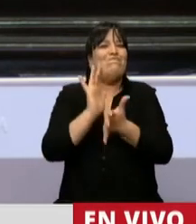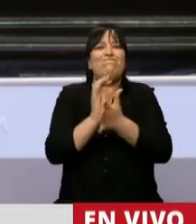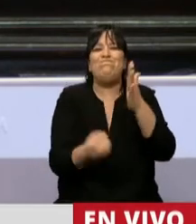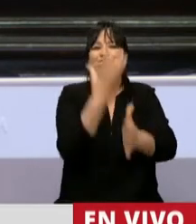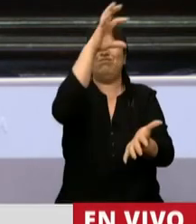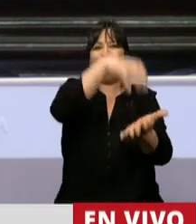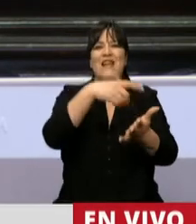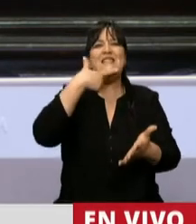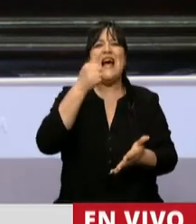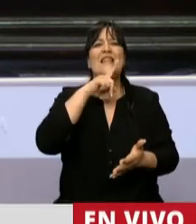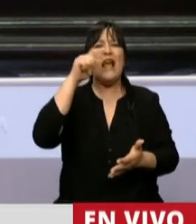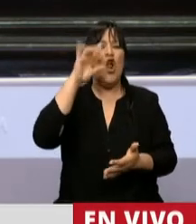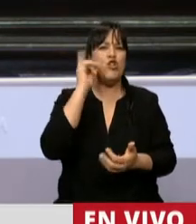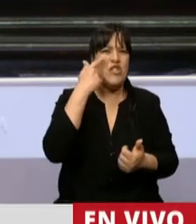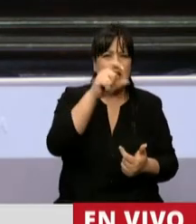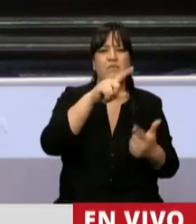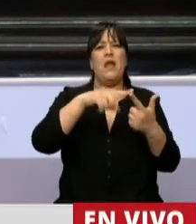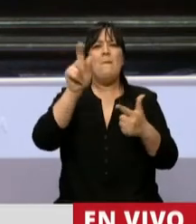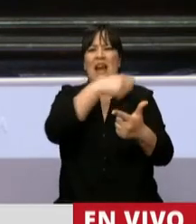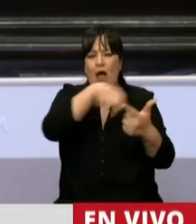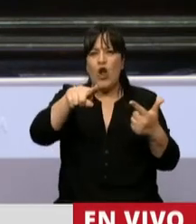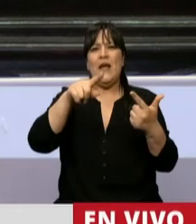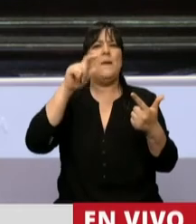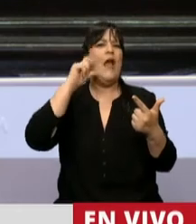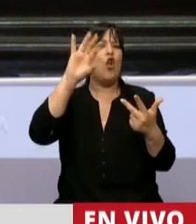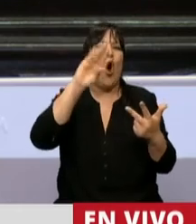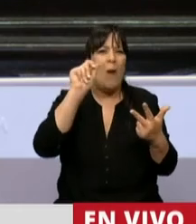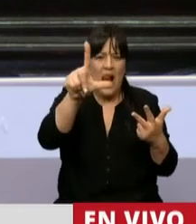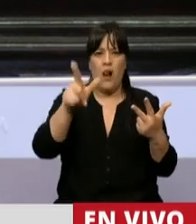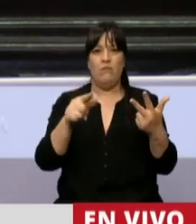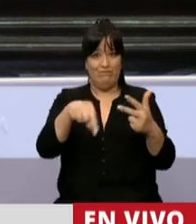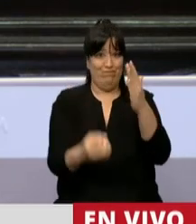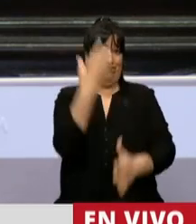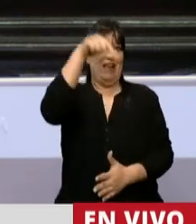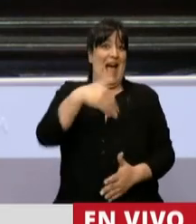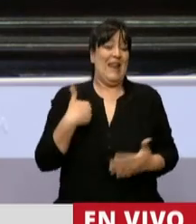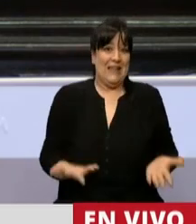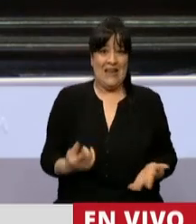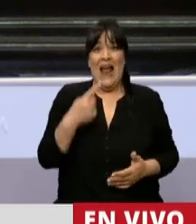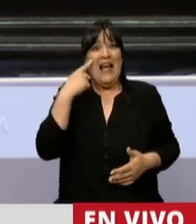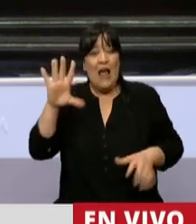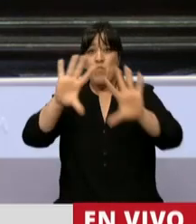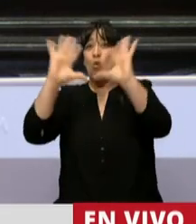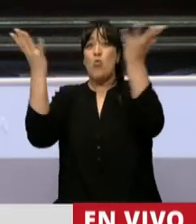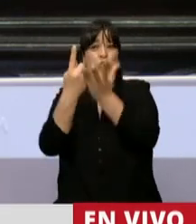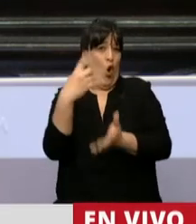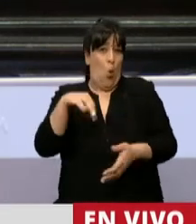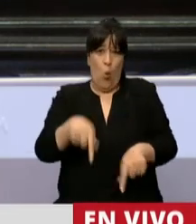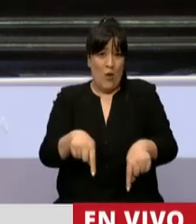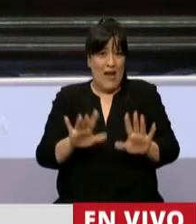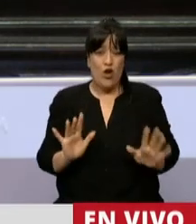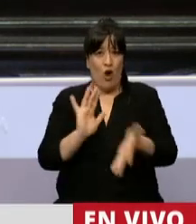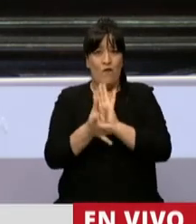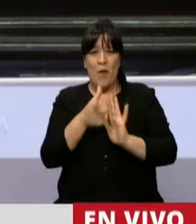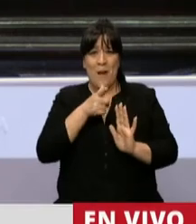empresas como Satelogic, como Mercado Libre, como Globant. Creo que debemos ser el único caso en el mundo que